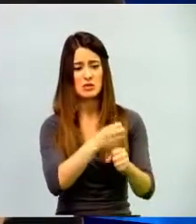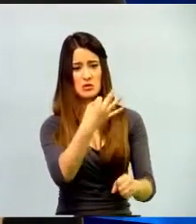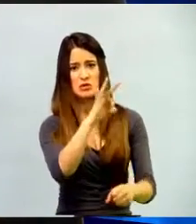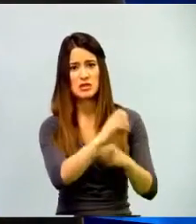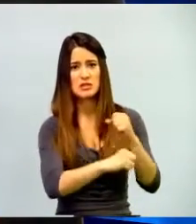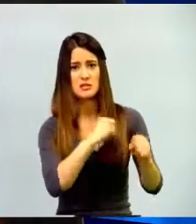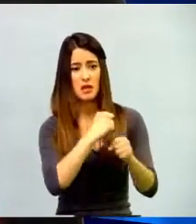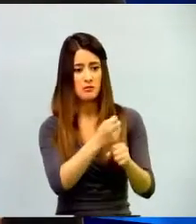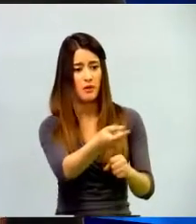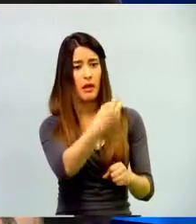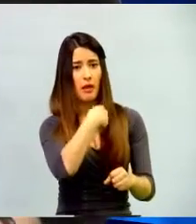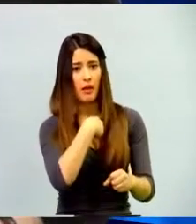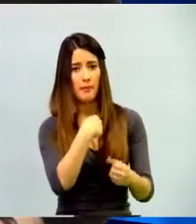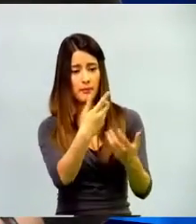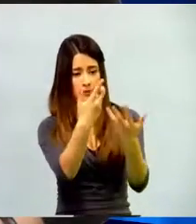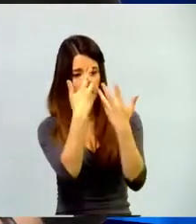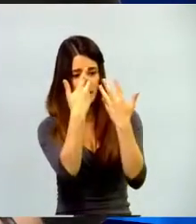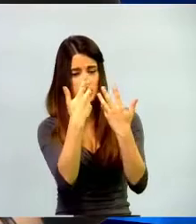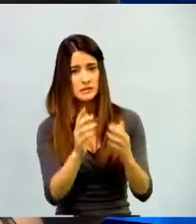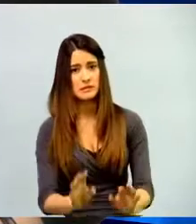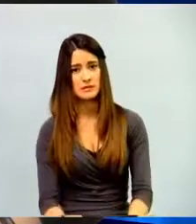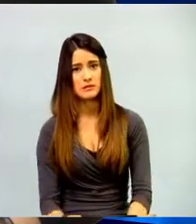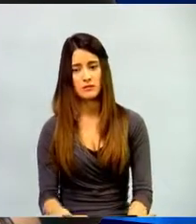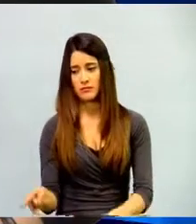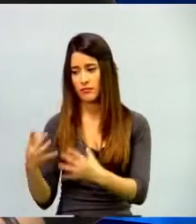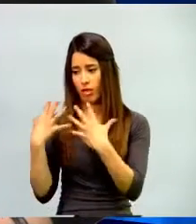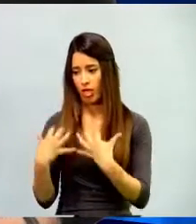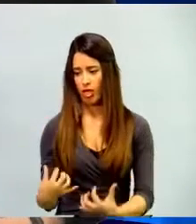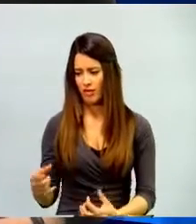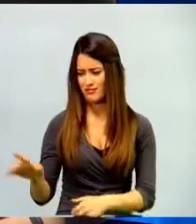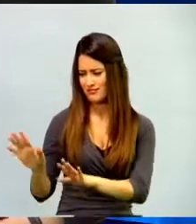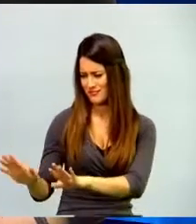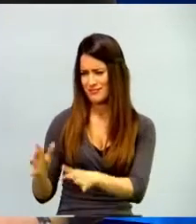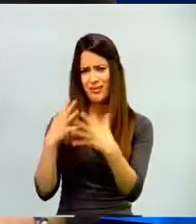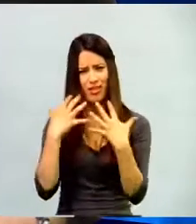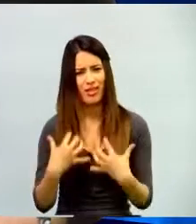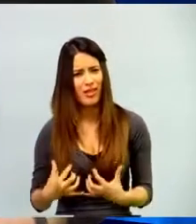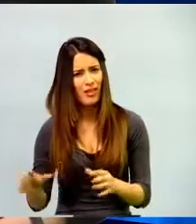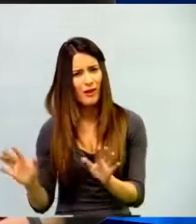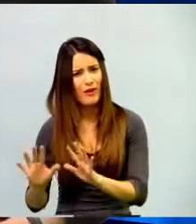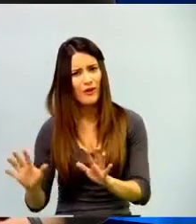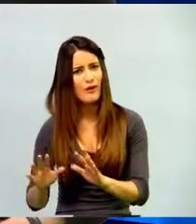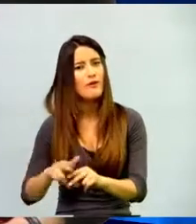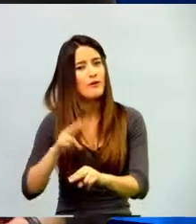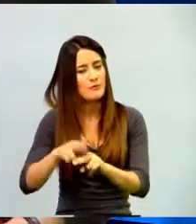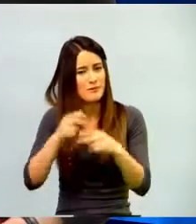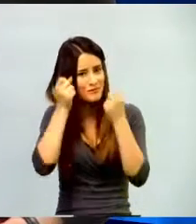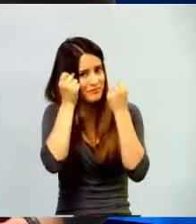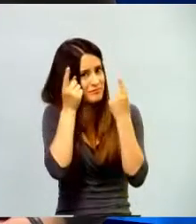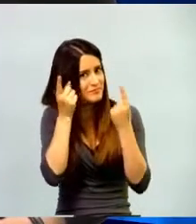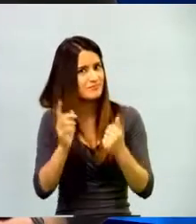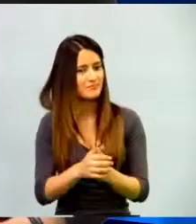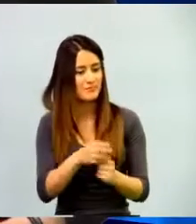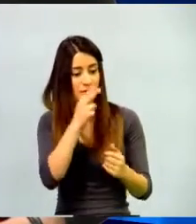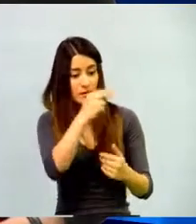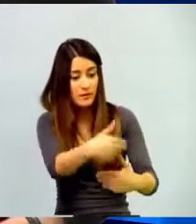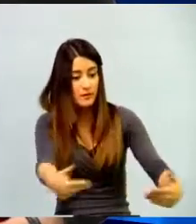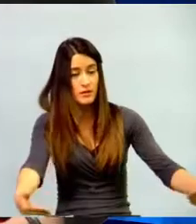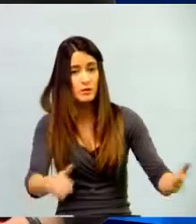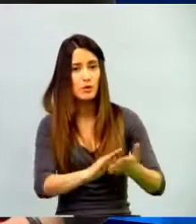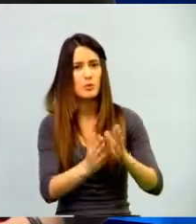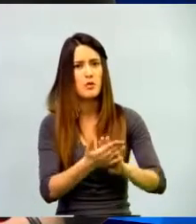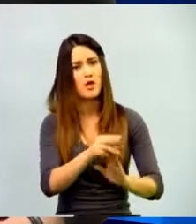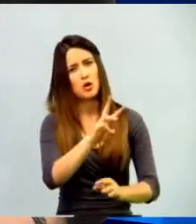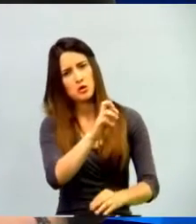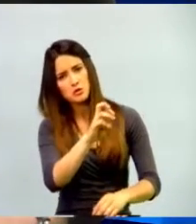digo, no tranquilos, es normal, todo nos está pasando y es sorprendente a la vez, ver esa comunidad de niños de